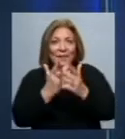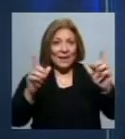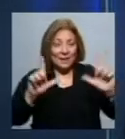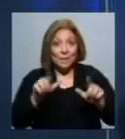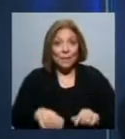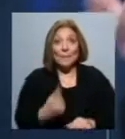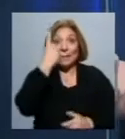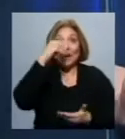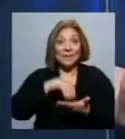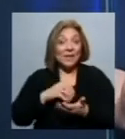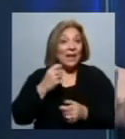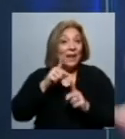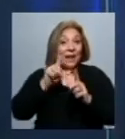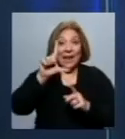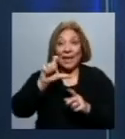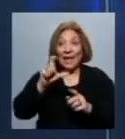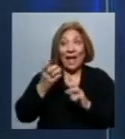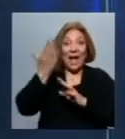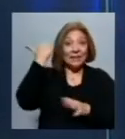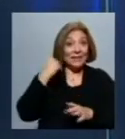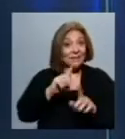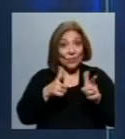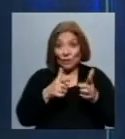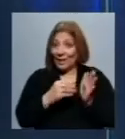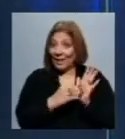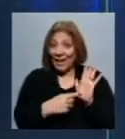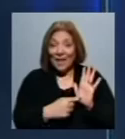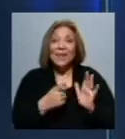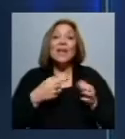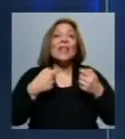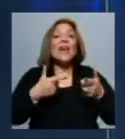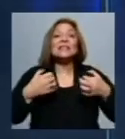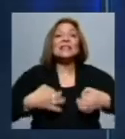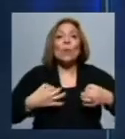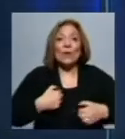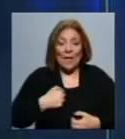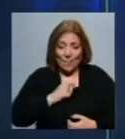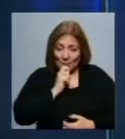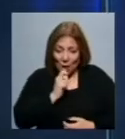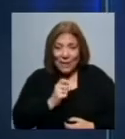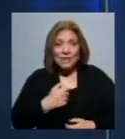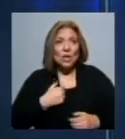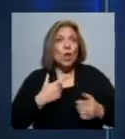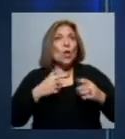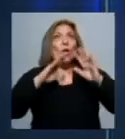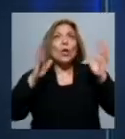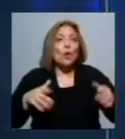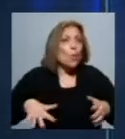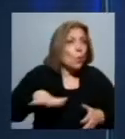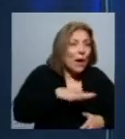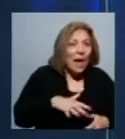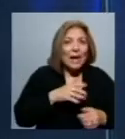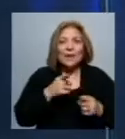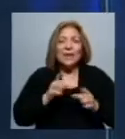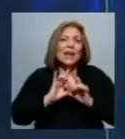Por primera vez, la ley anterior no lo recogía, se establecen cuáles son las garantías que tienen los periodistas y los medios para ejercer la comunicación, esto tiene que